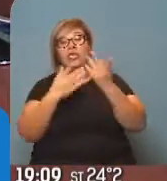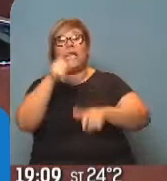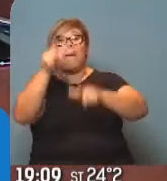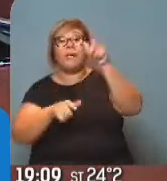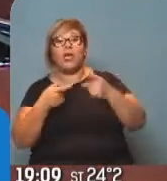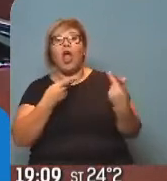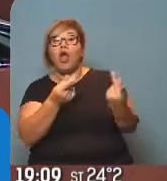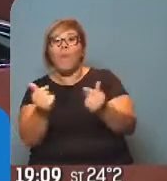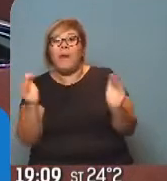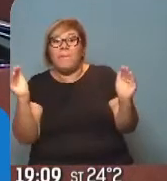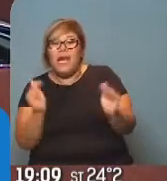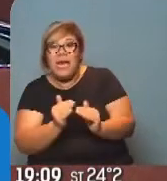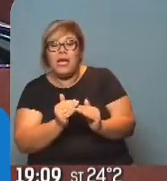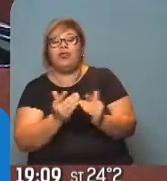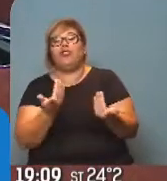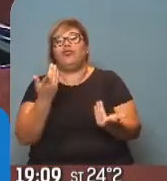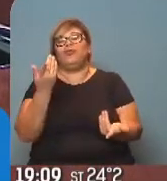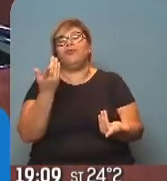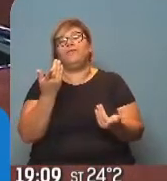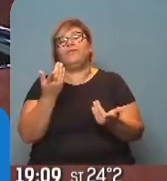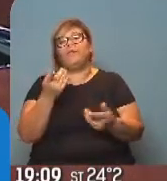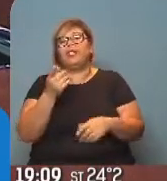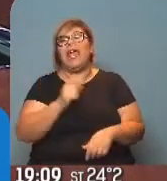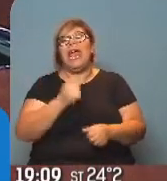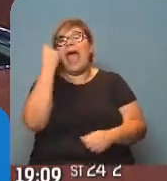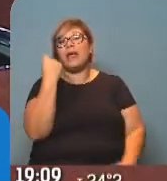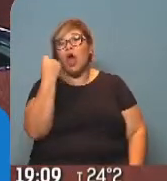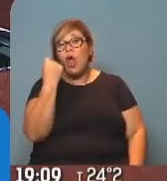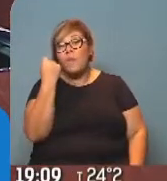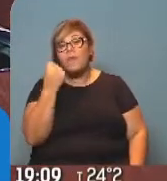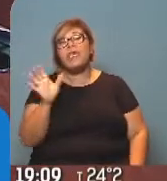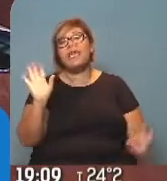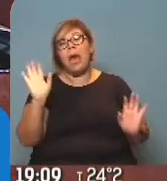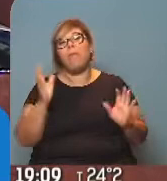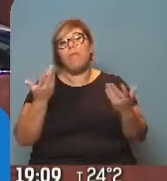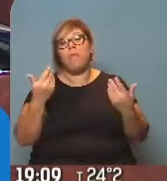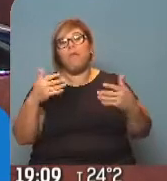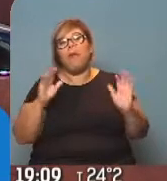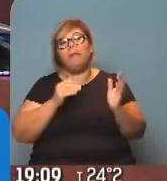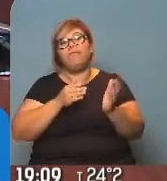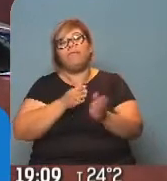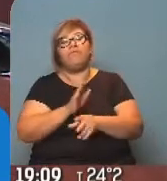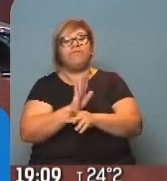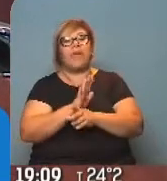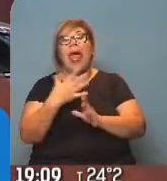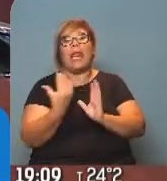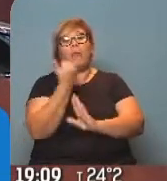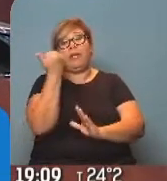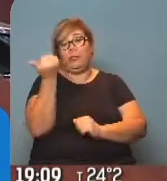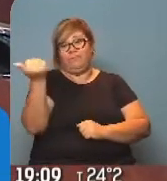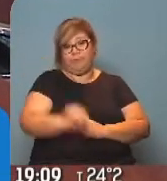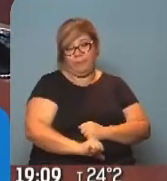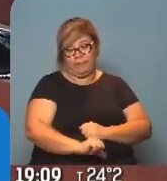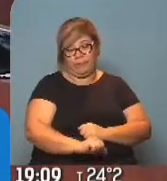va en un círculo vicioso del sistema financiero a la economía real, pudiendo descarrilar la incipiente recuperación de la que habla el Ministro. Vos